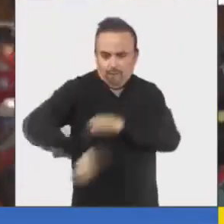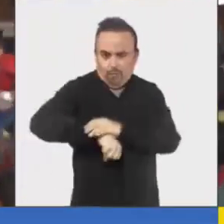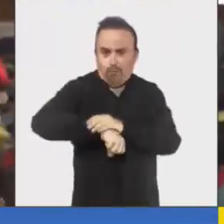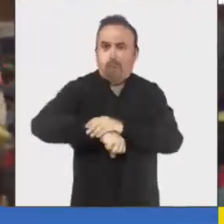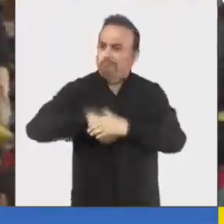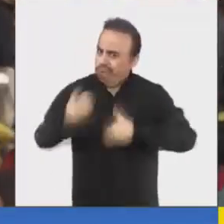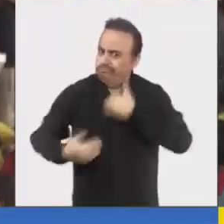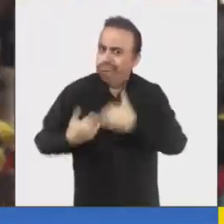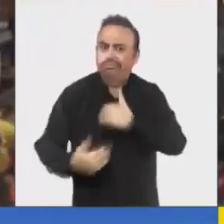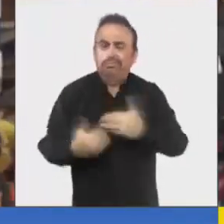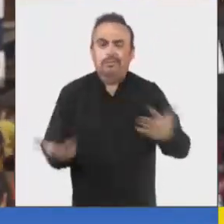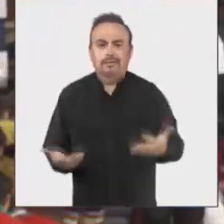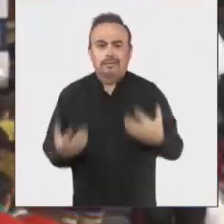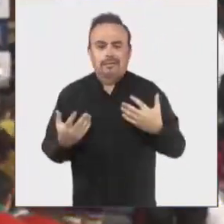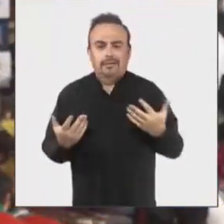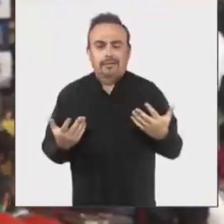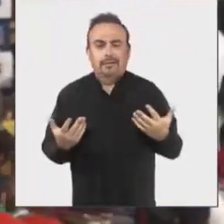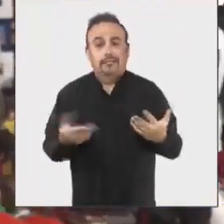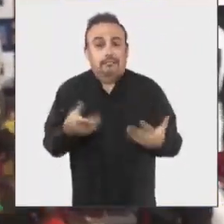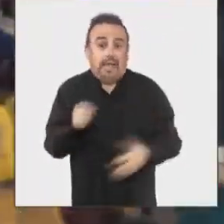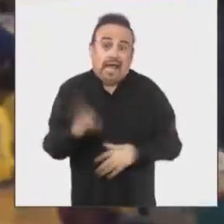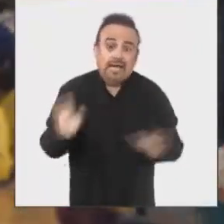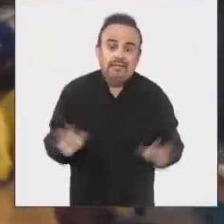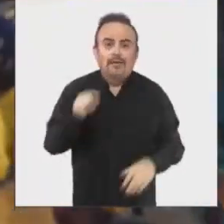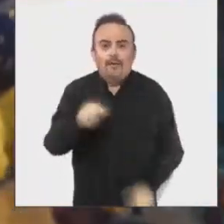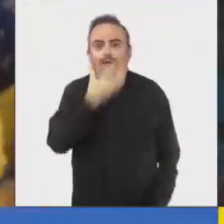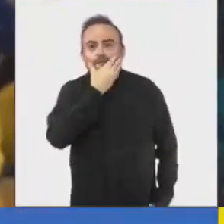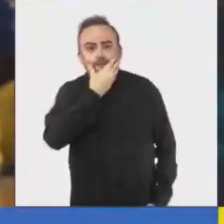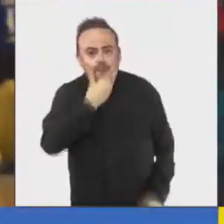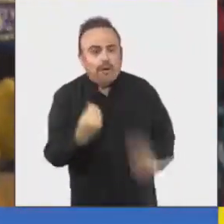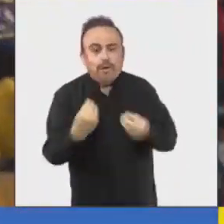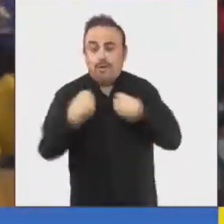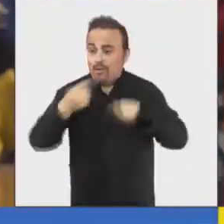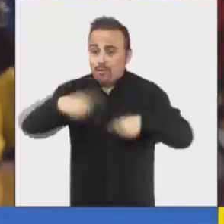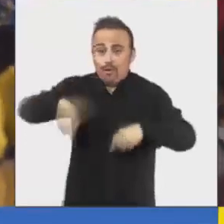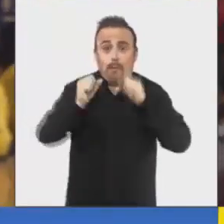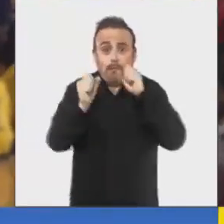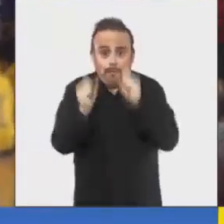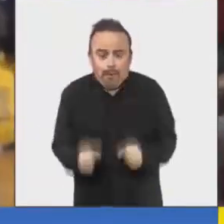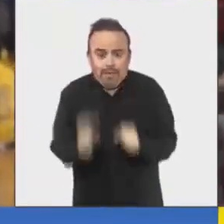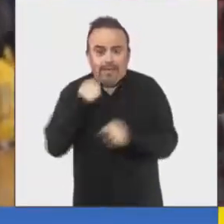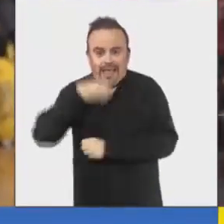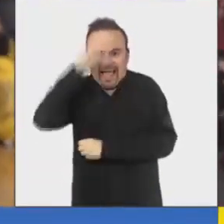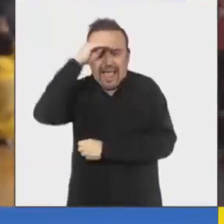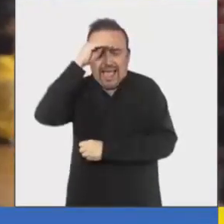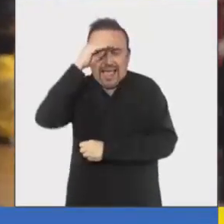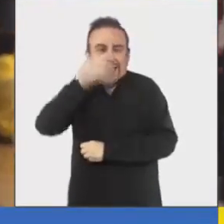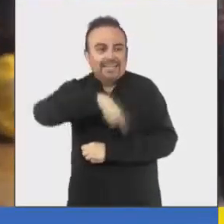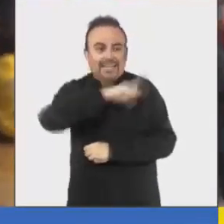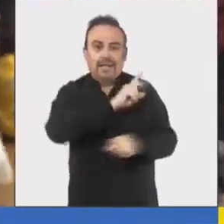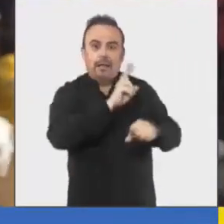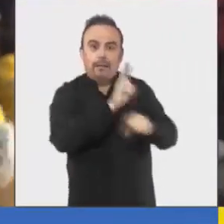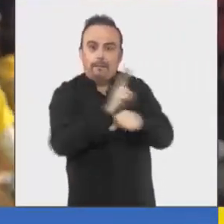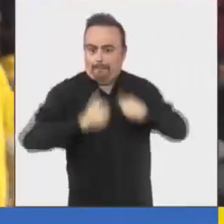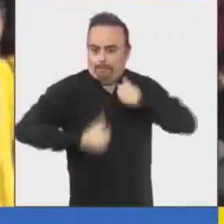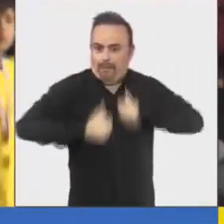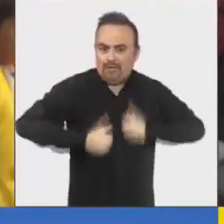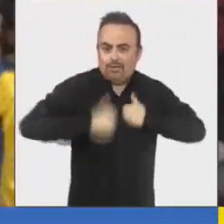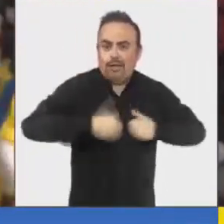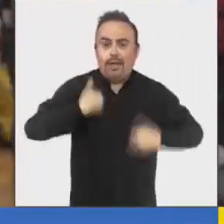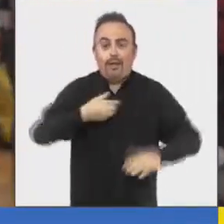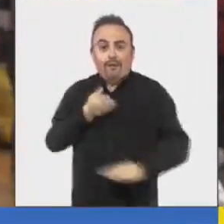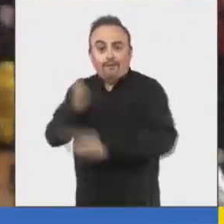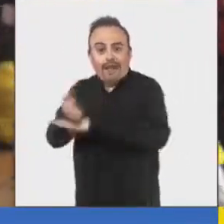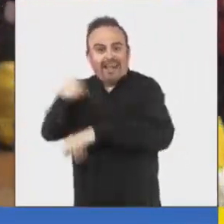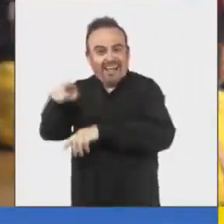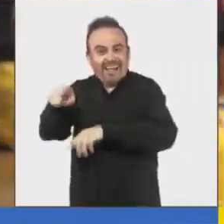y eso. Fue muy bonito ya que pudimos vivir la experiencia que tenían los profesionales, cuando fuimos